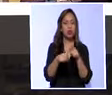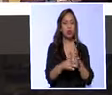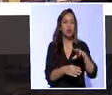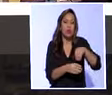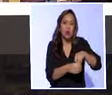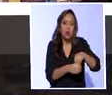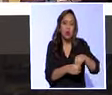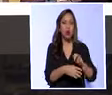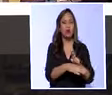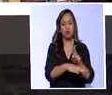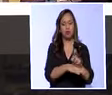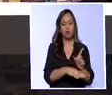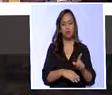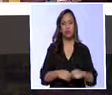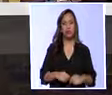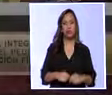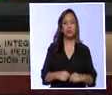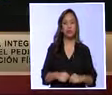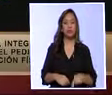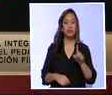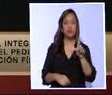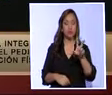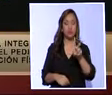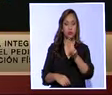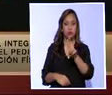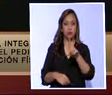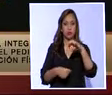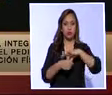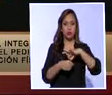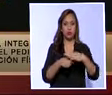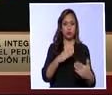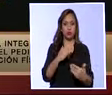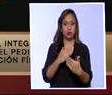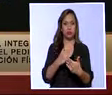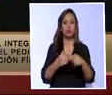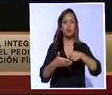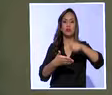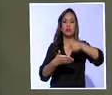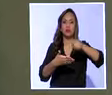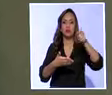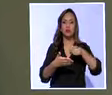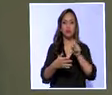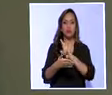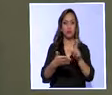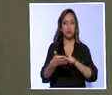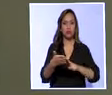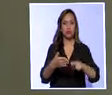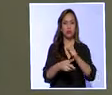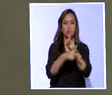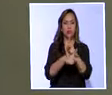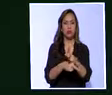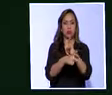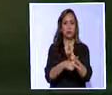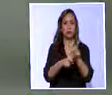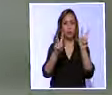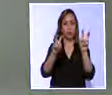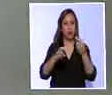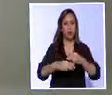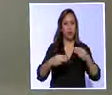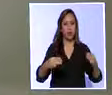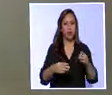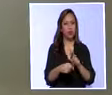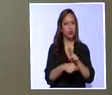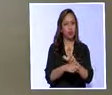almacenamiento y uso. Con 131 votos a favor, se aprobó la enmienda de la Convención sobre la Protección Física de Materiales Nucleares en la